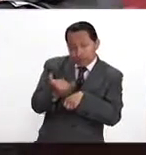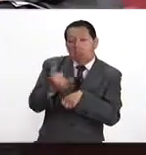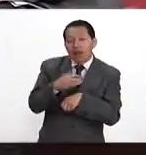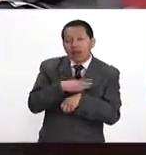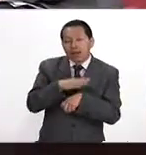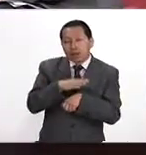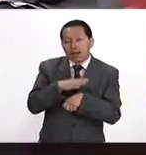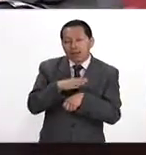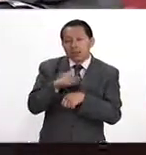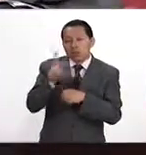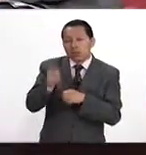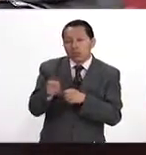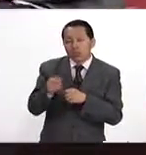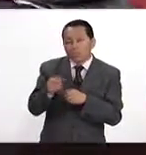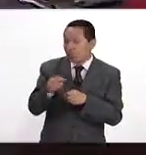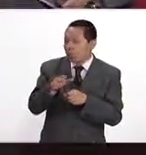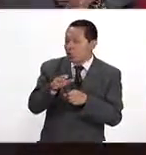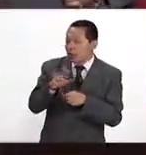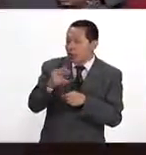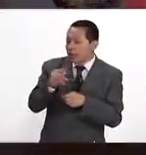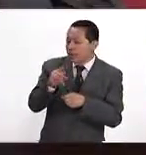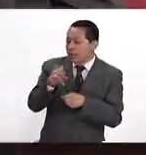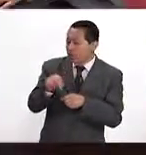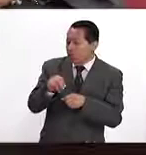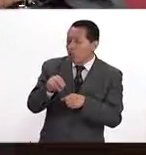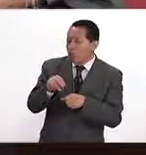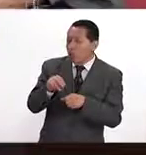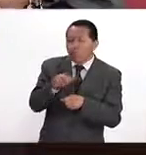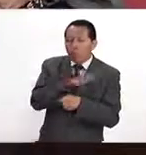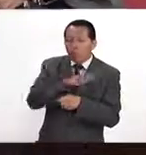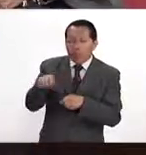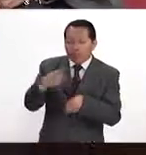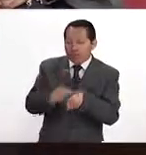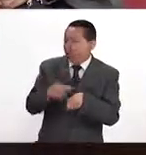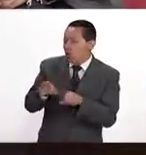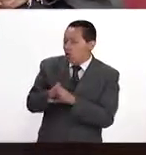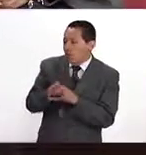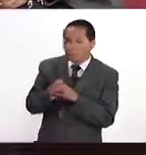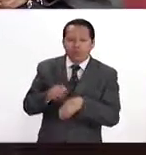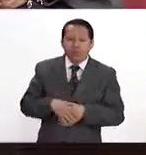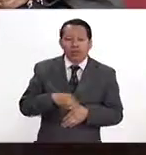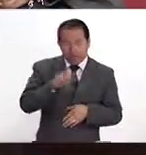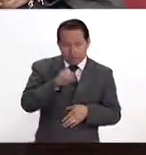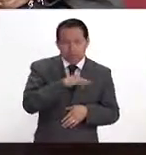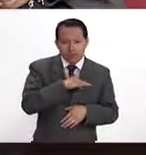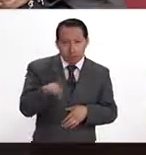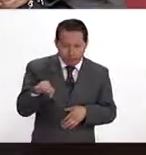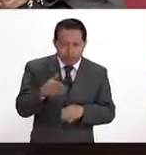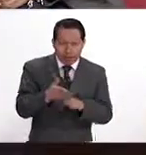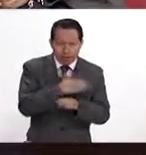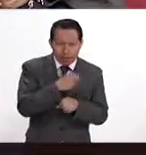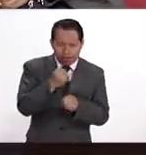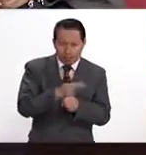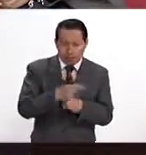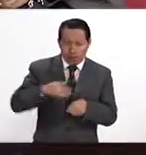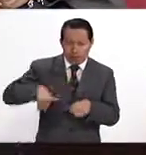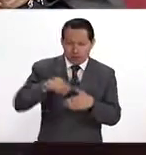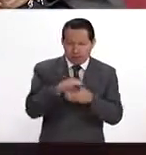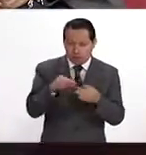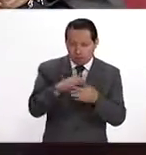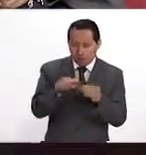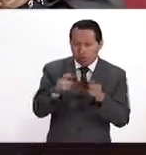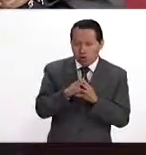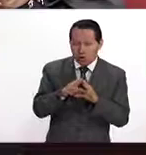principal factor que dispara la hipertensión? Ok. Sí puede empezar en etapas muy tempranas y como les comentaba antes, o sea, esto se está